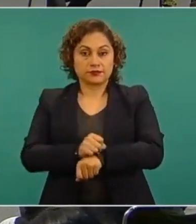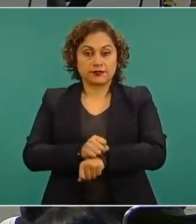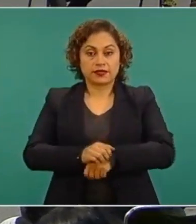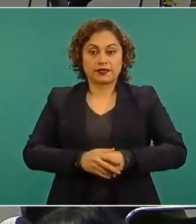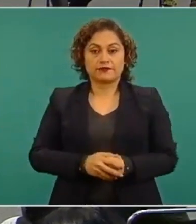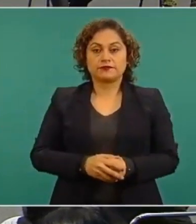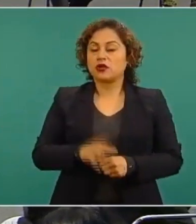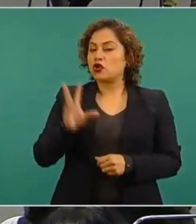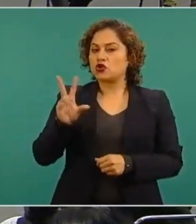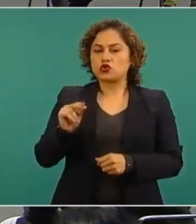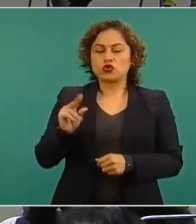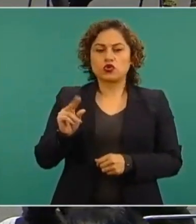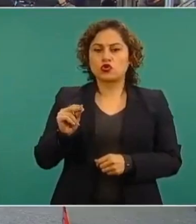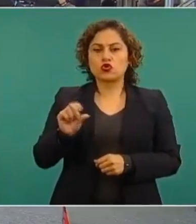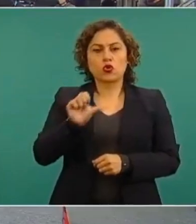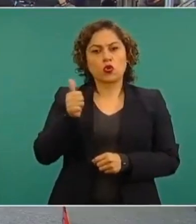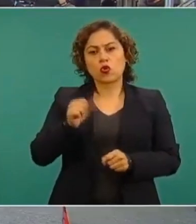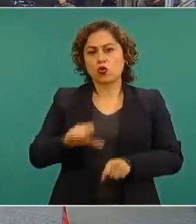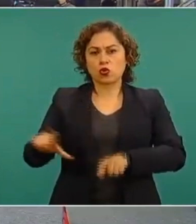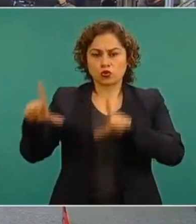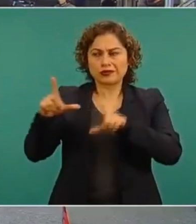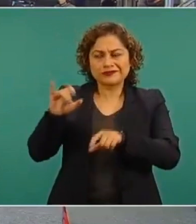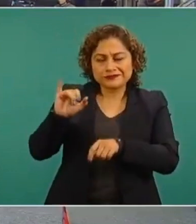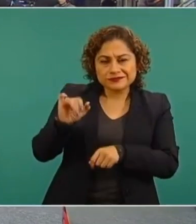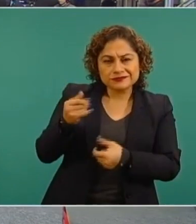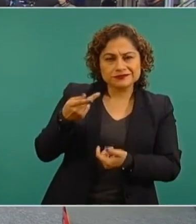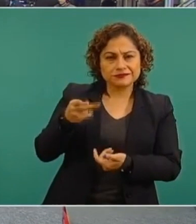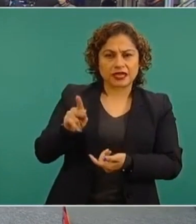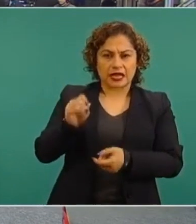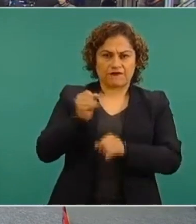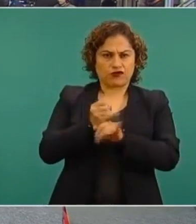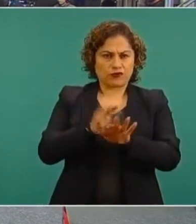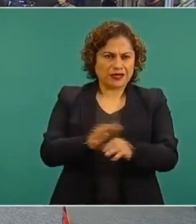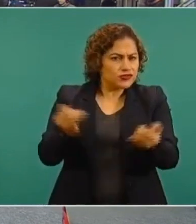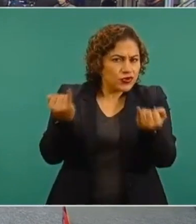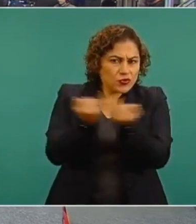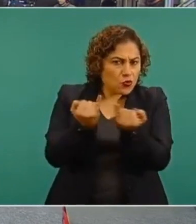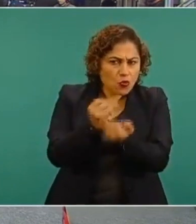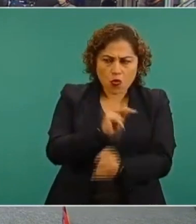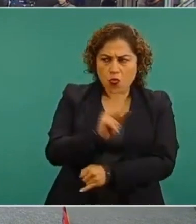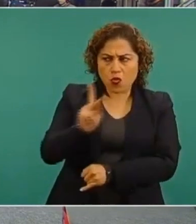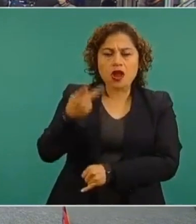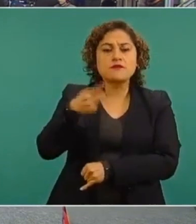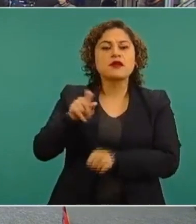No, bueno, pero hay una en forma de diapositiva, digo, es la misma información, pero para que se vea más claro.